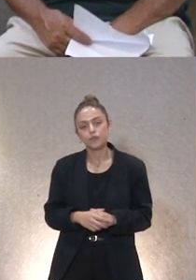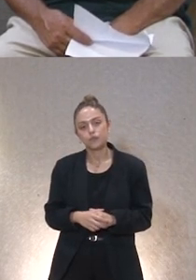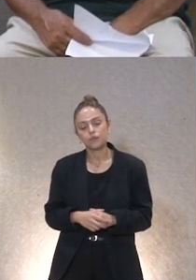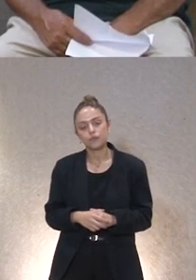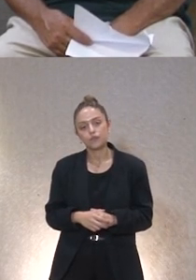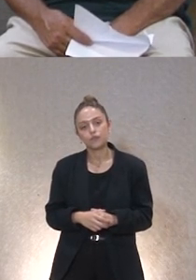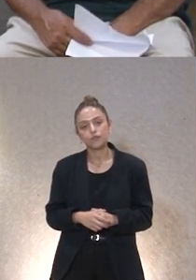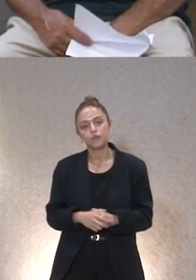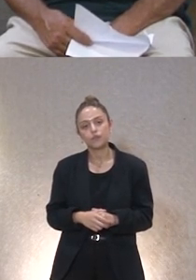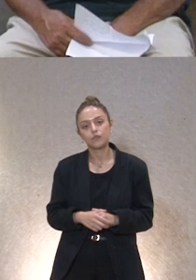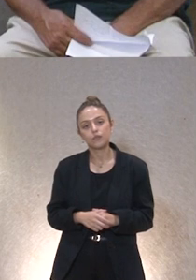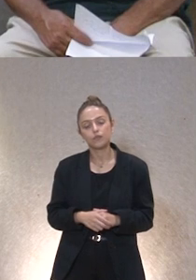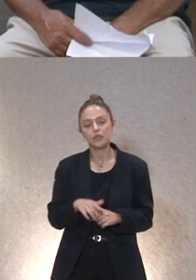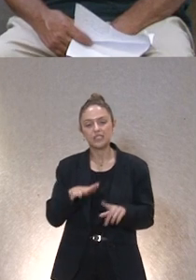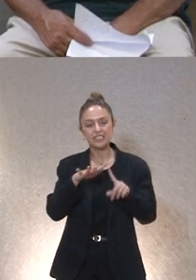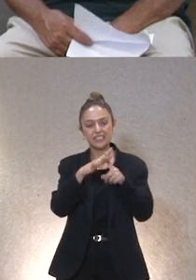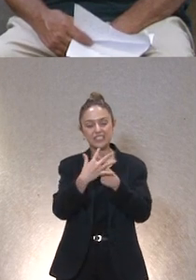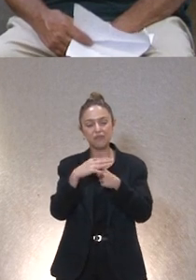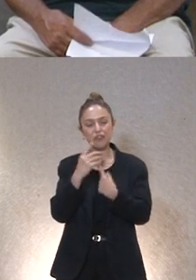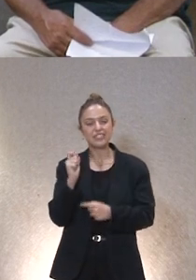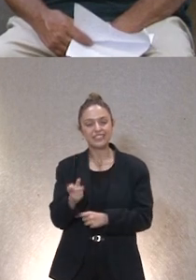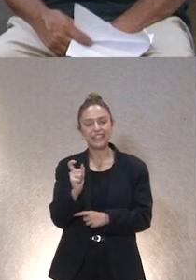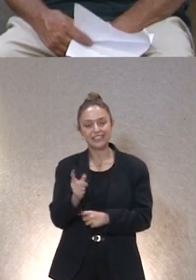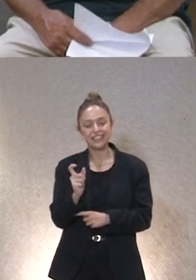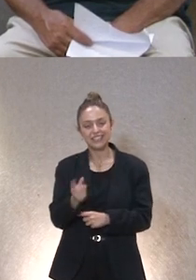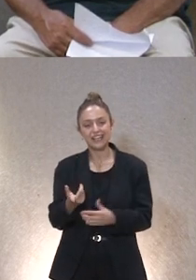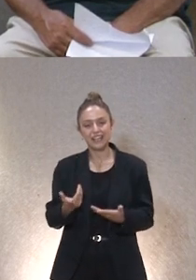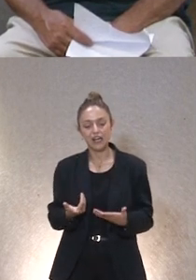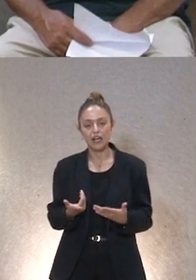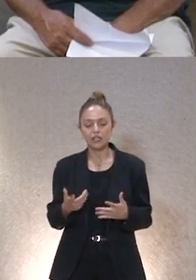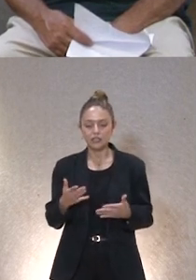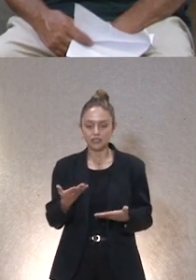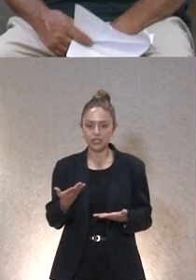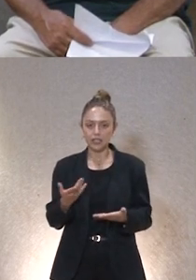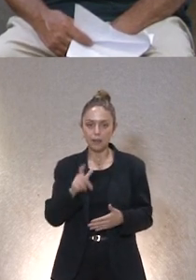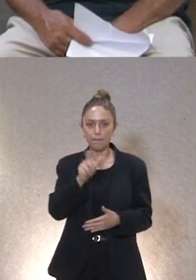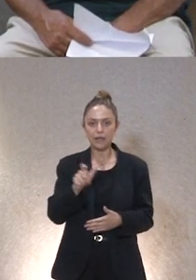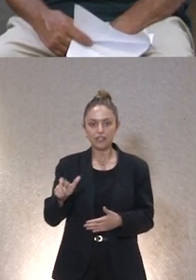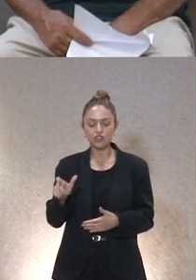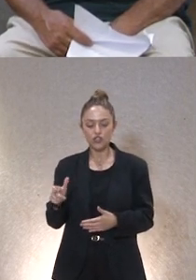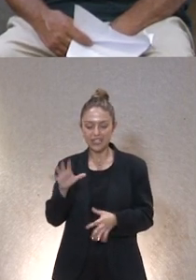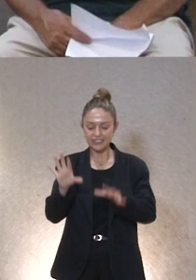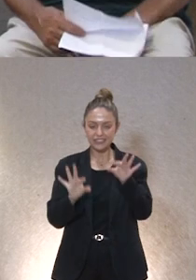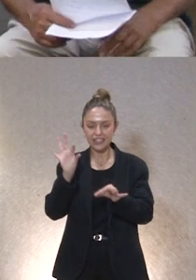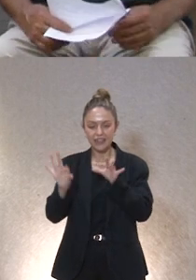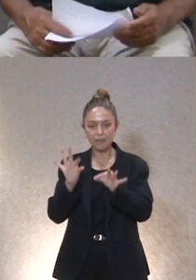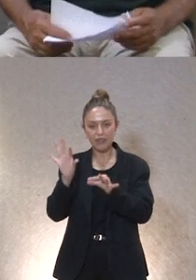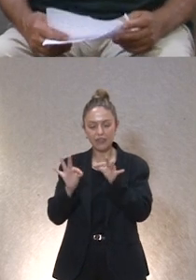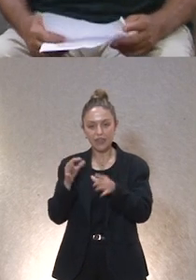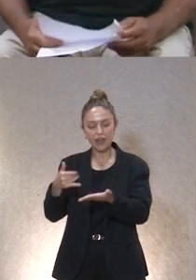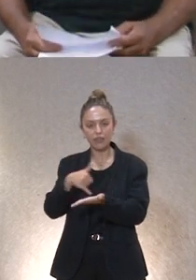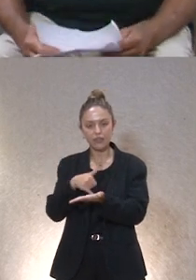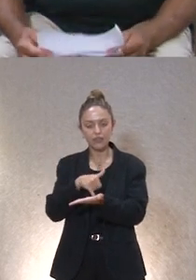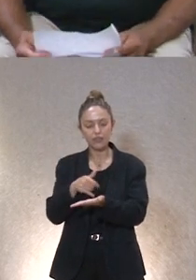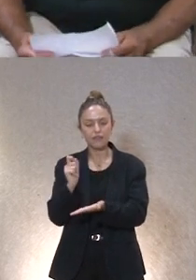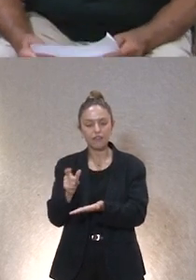¿cuáles consideras que son las situaciones más frecuentes en que se vulnera esta capacidad de las personas para decidir? hablamos de